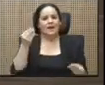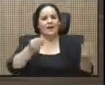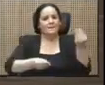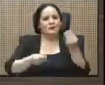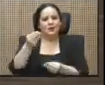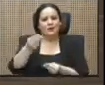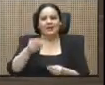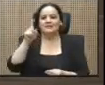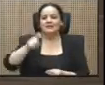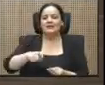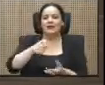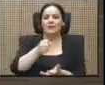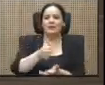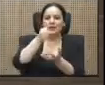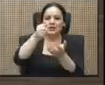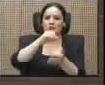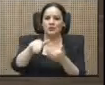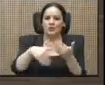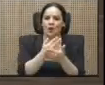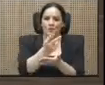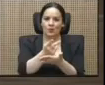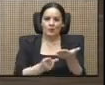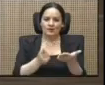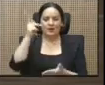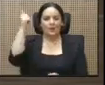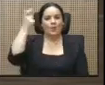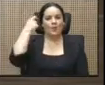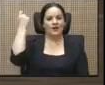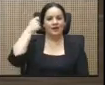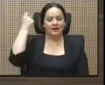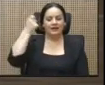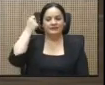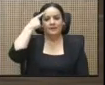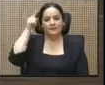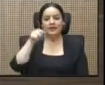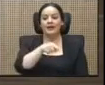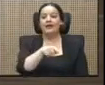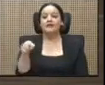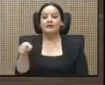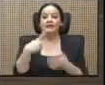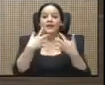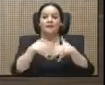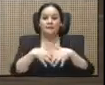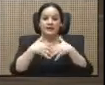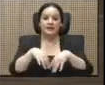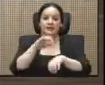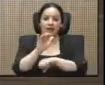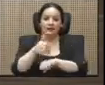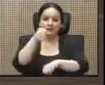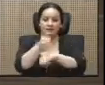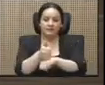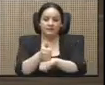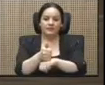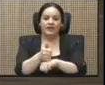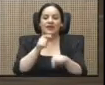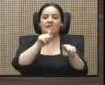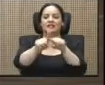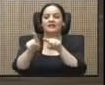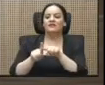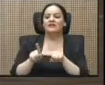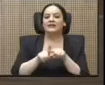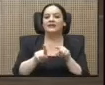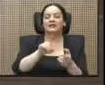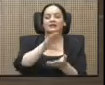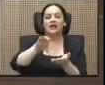debe invertir en toda la provincia de Guanacaste, para que estas empresas se instalen en diferentes